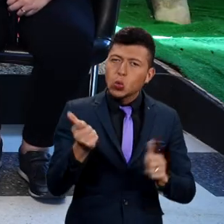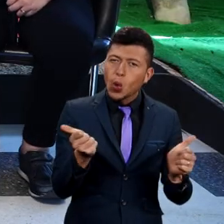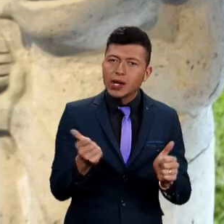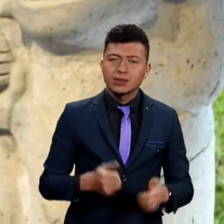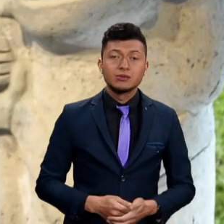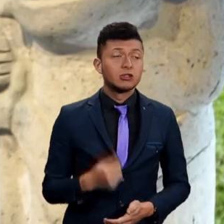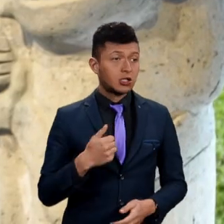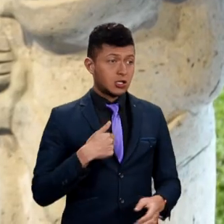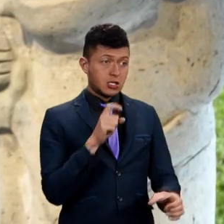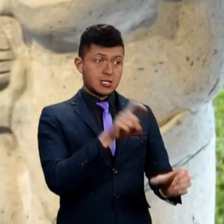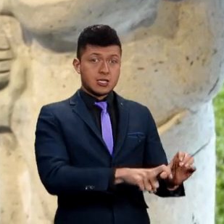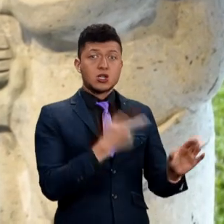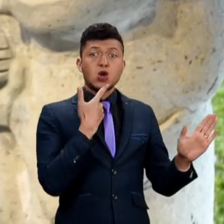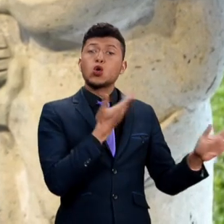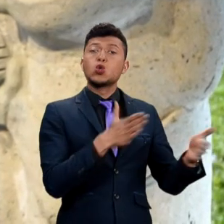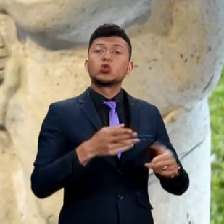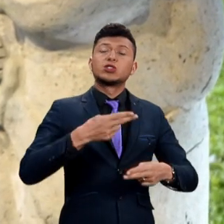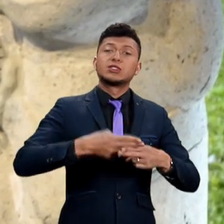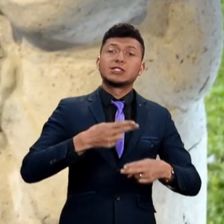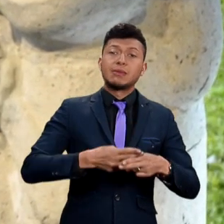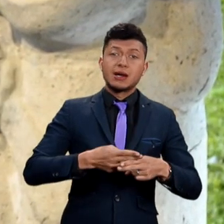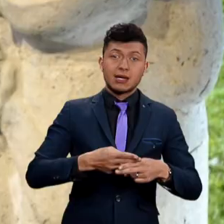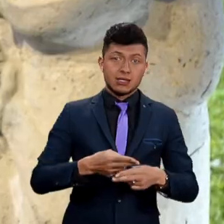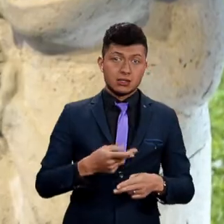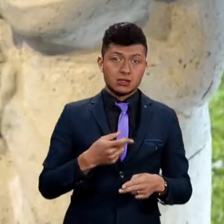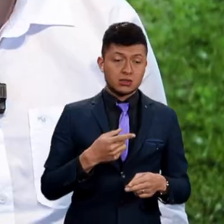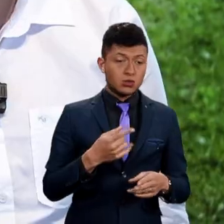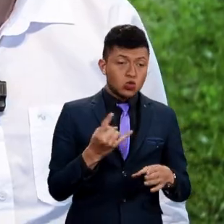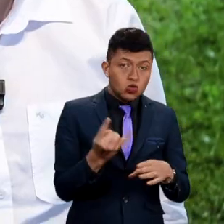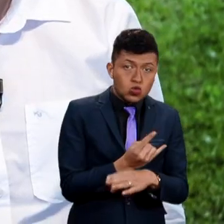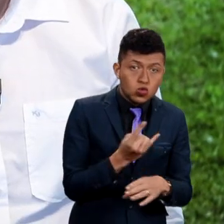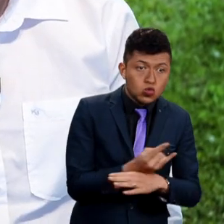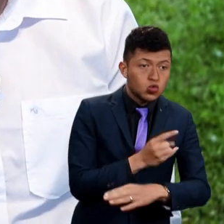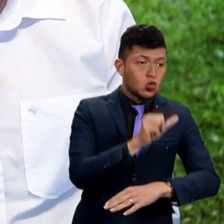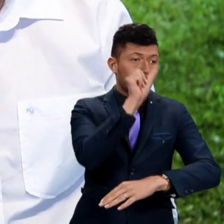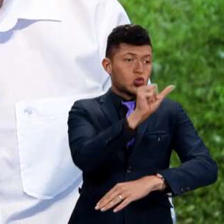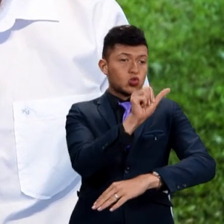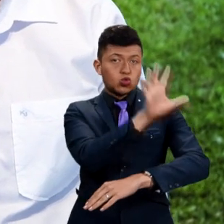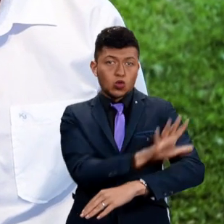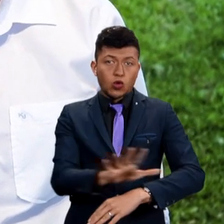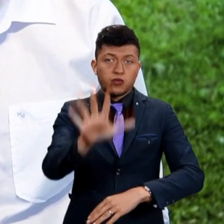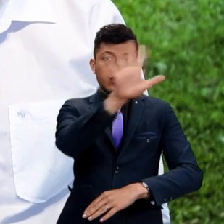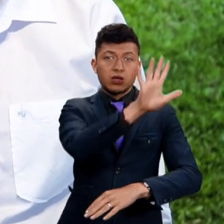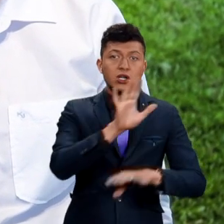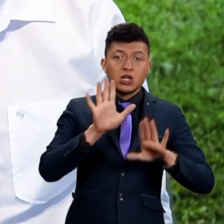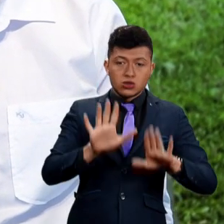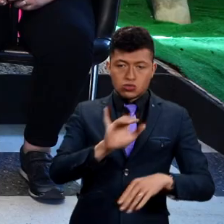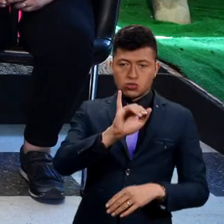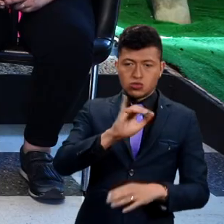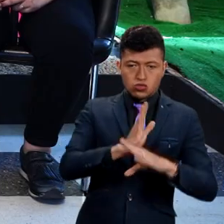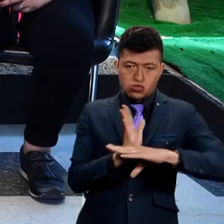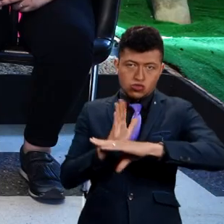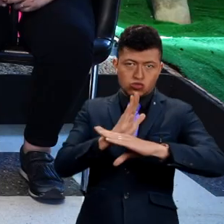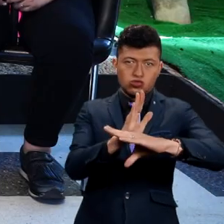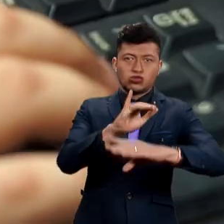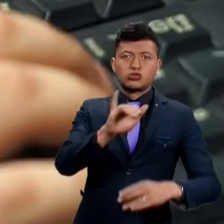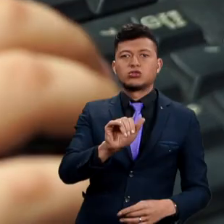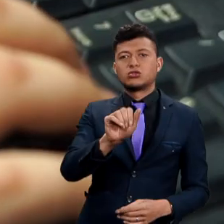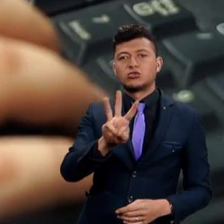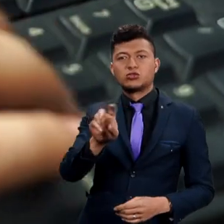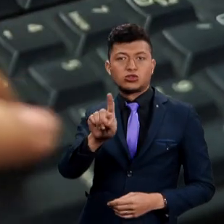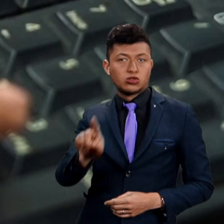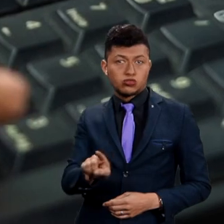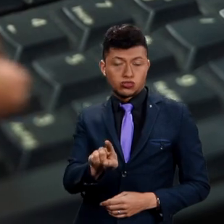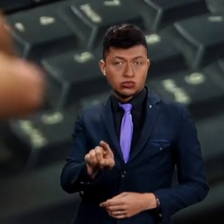específico decidiste inscribirte? Bueno, el curso como tal se llama uso del software lector de pantalla